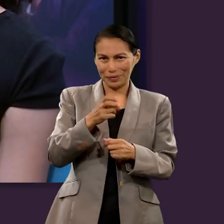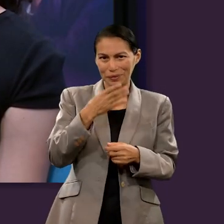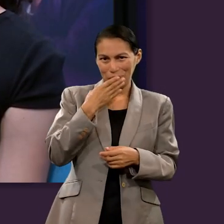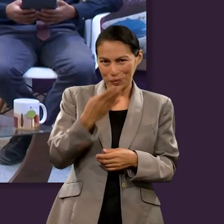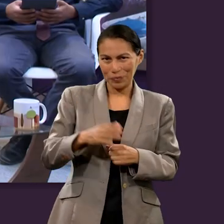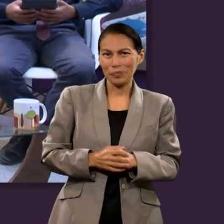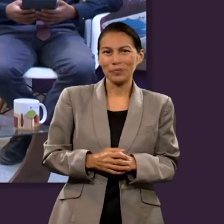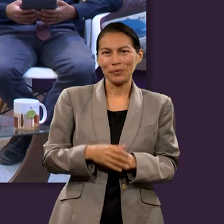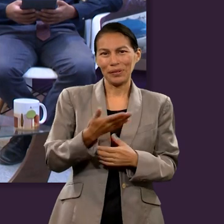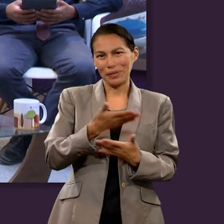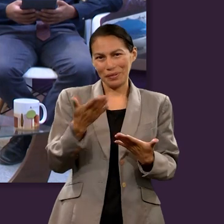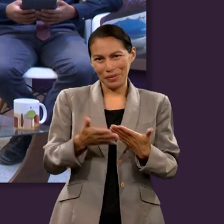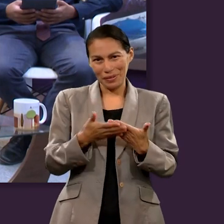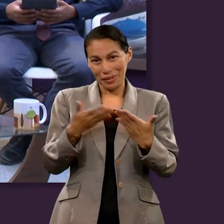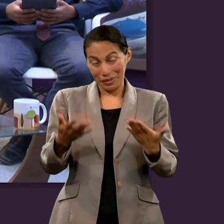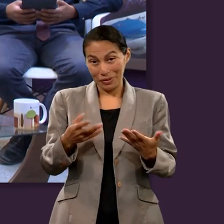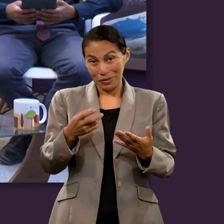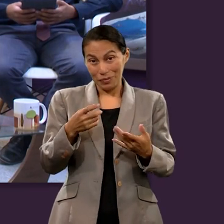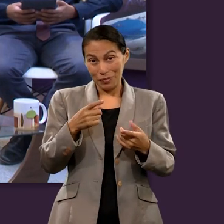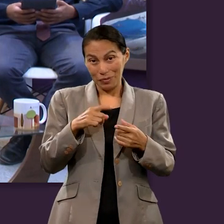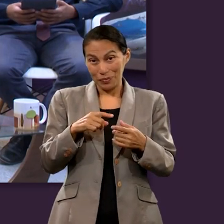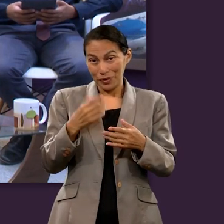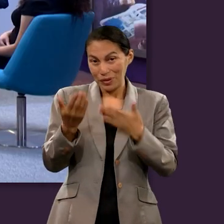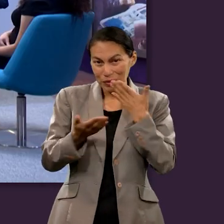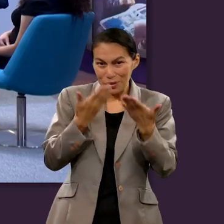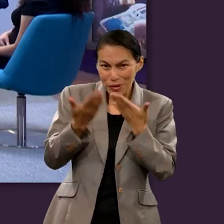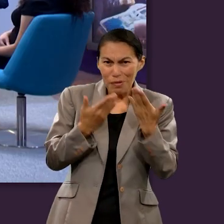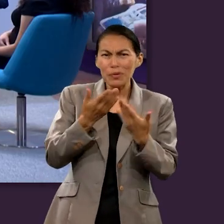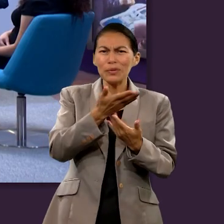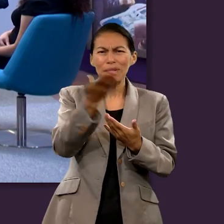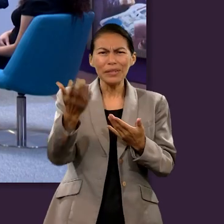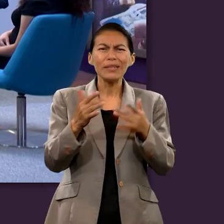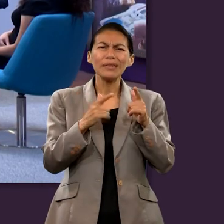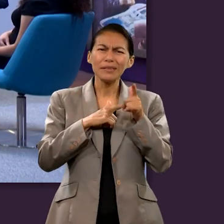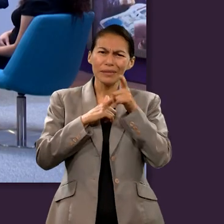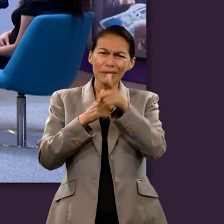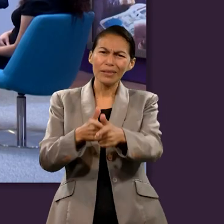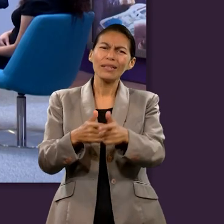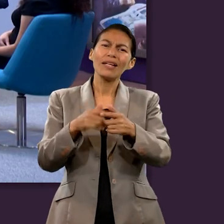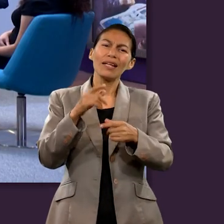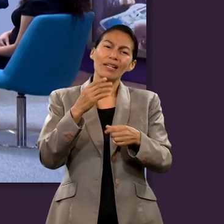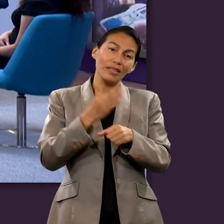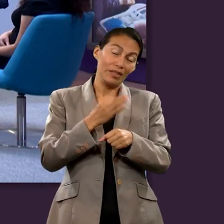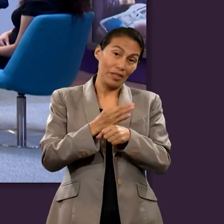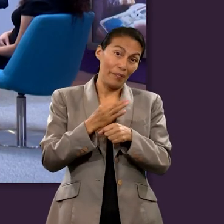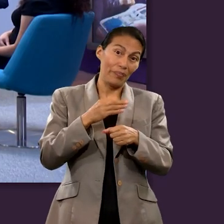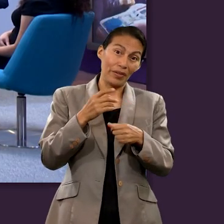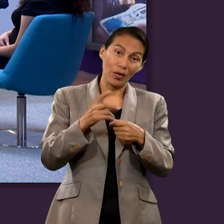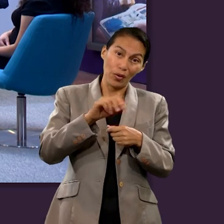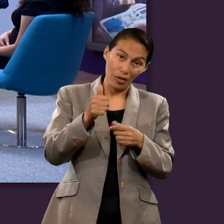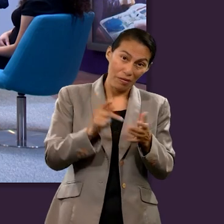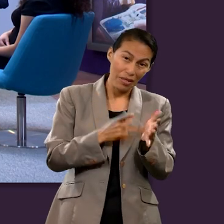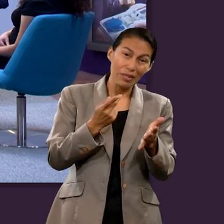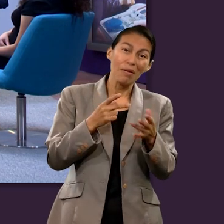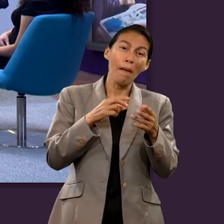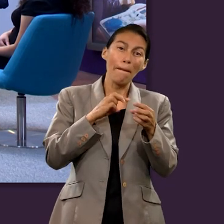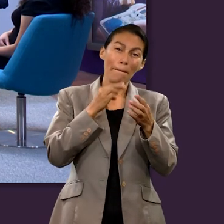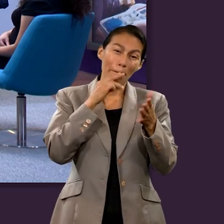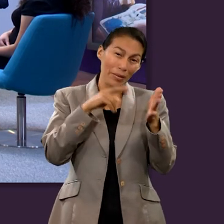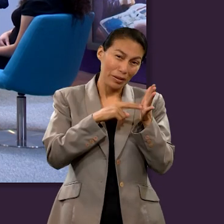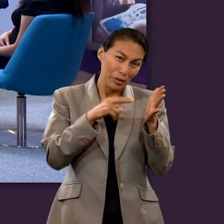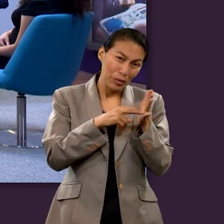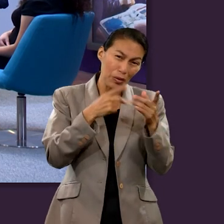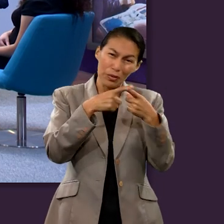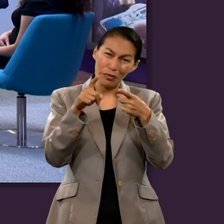aporte. Y gracias a todos por ayudarnos entonces a establecer las bases con estos primeros casos que estuvimos estudiando.